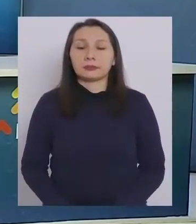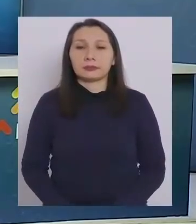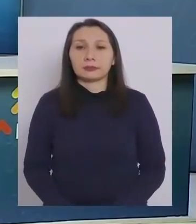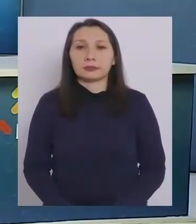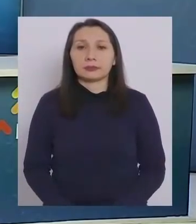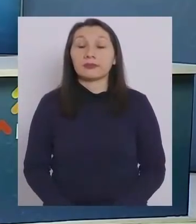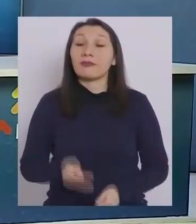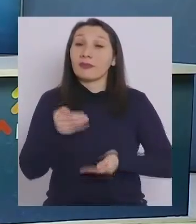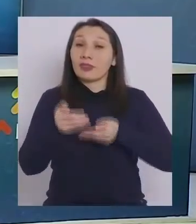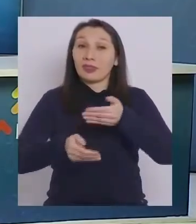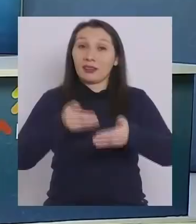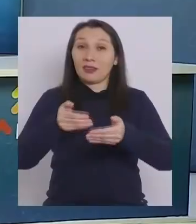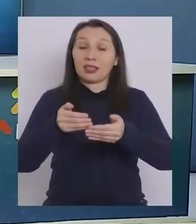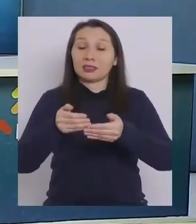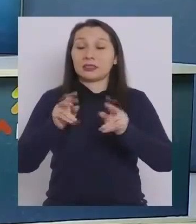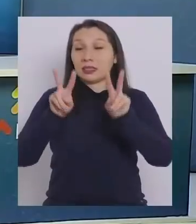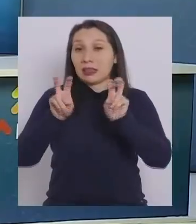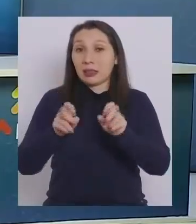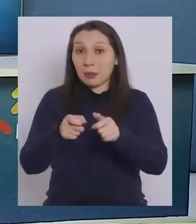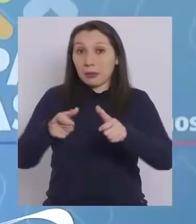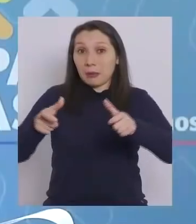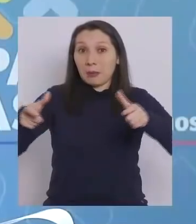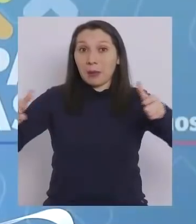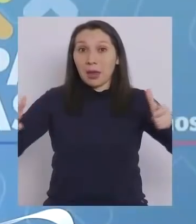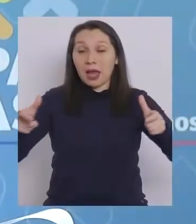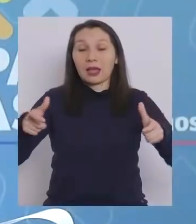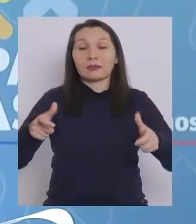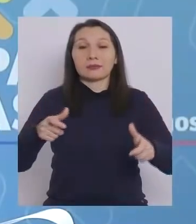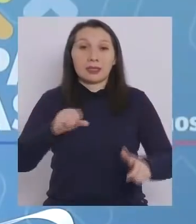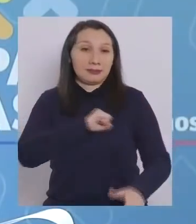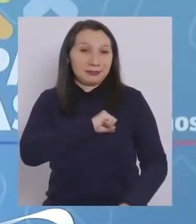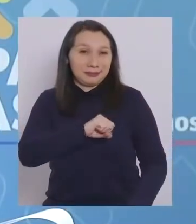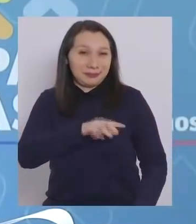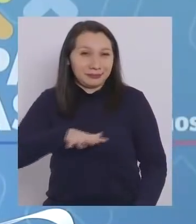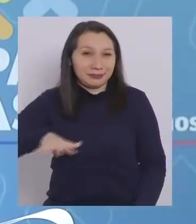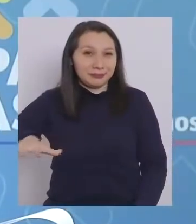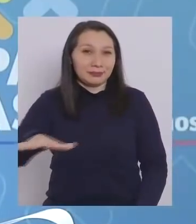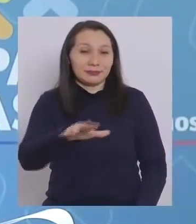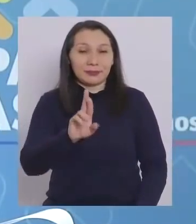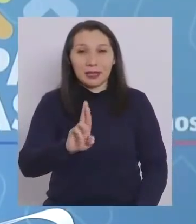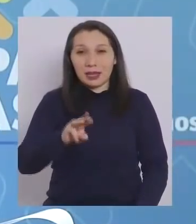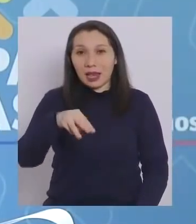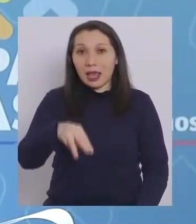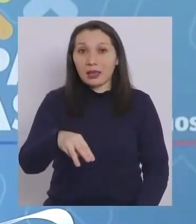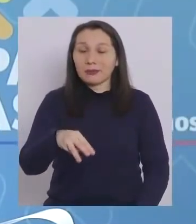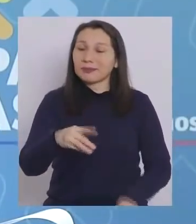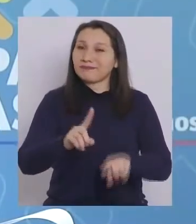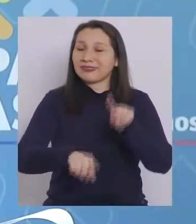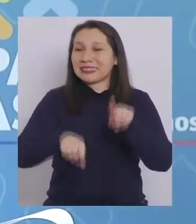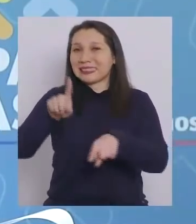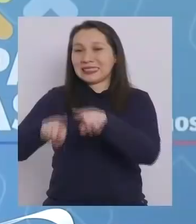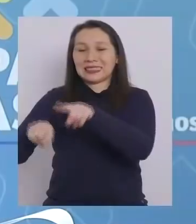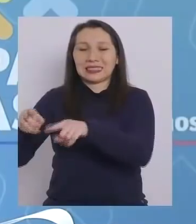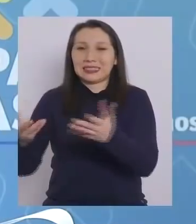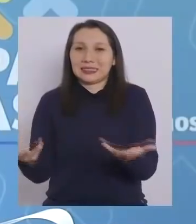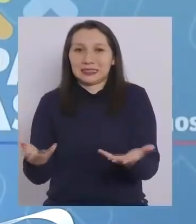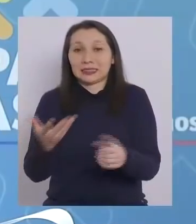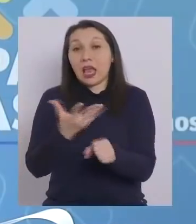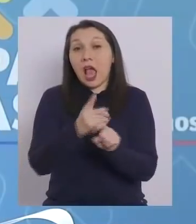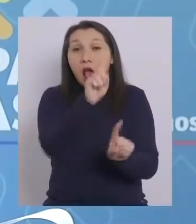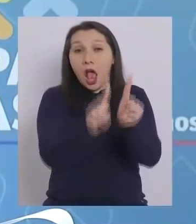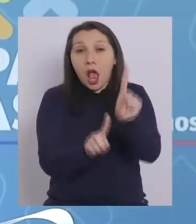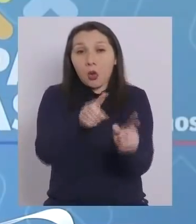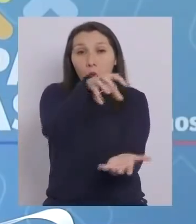El avance en la región metropolitana es bastante disímil, Karina. Hay